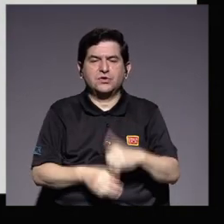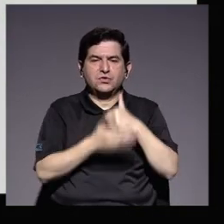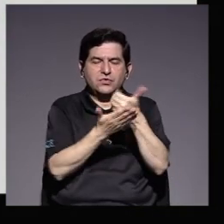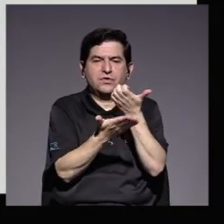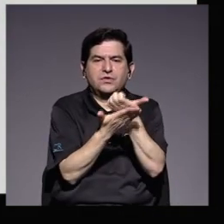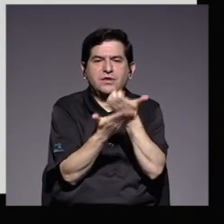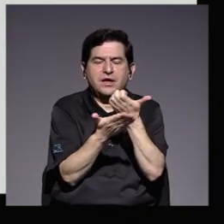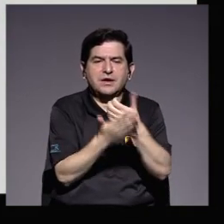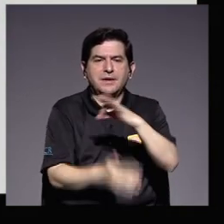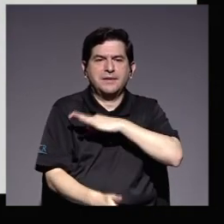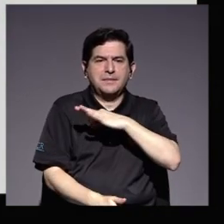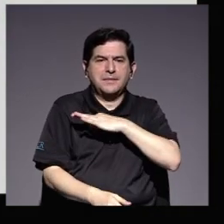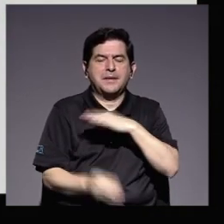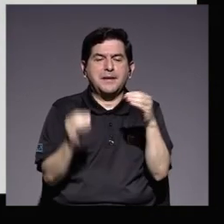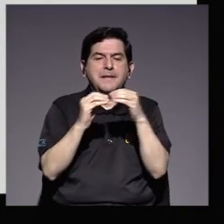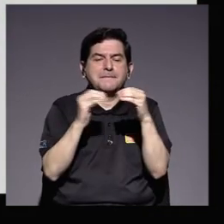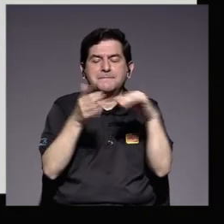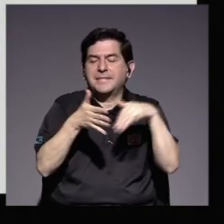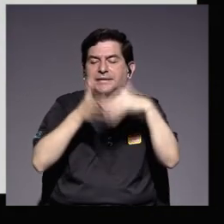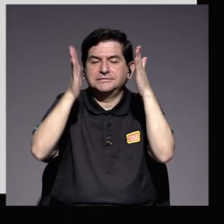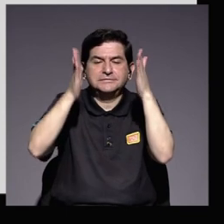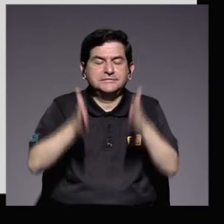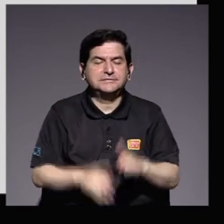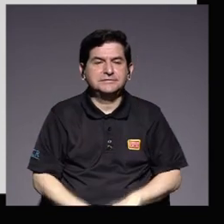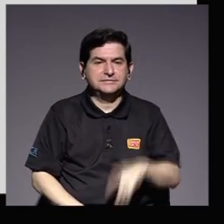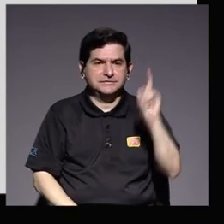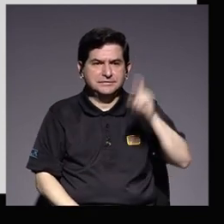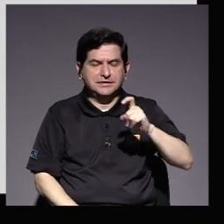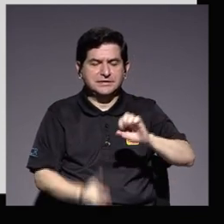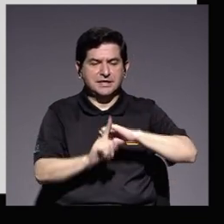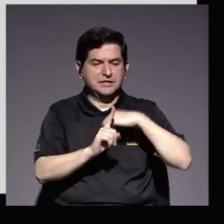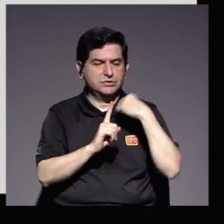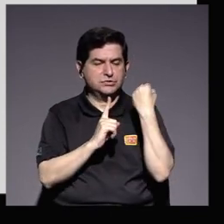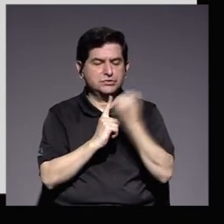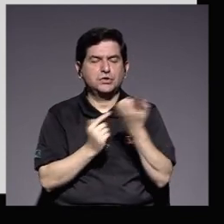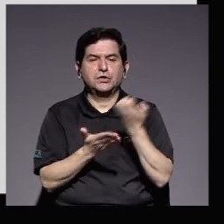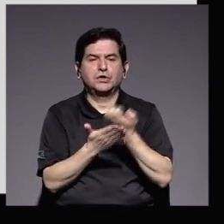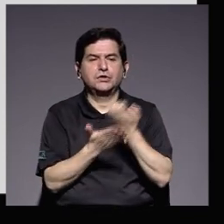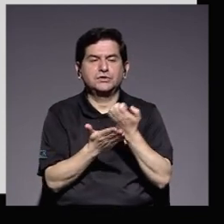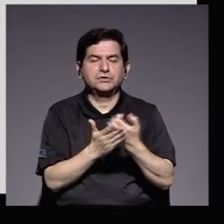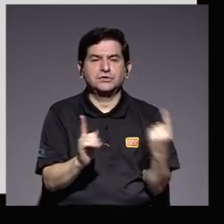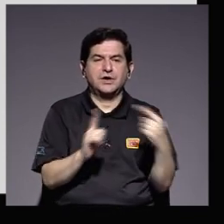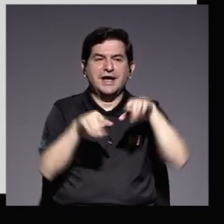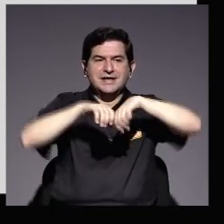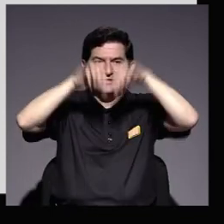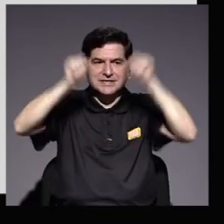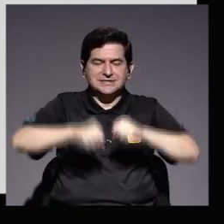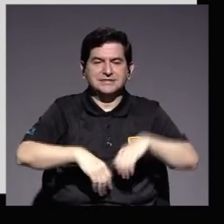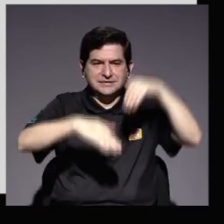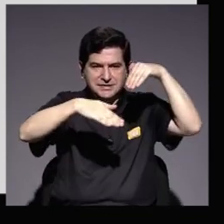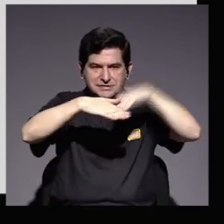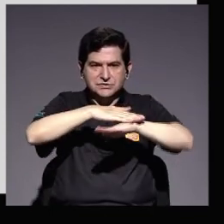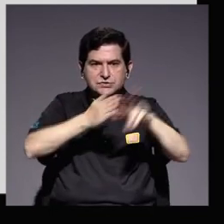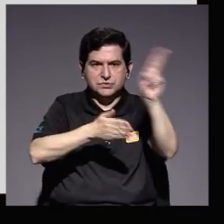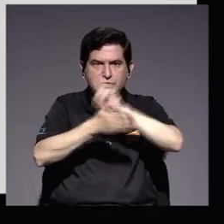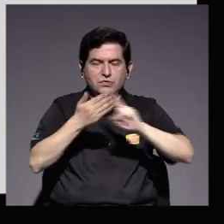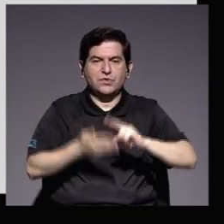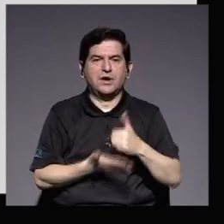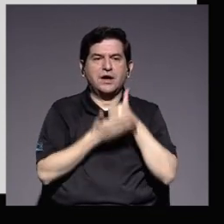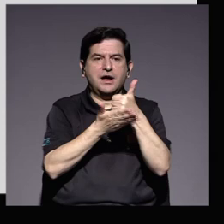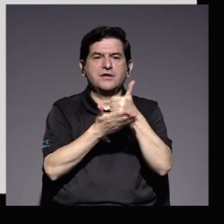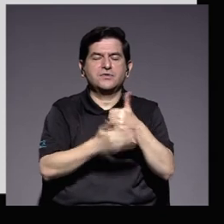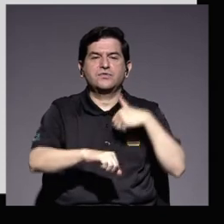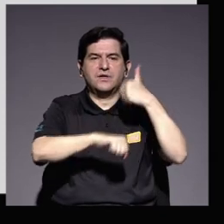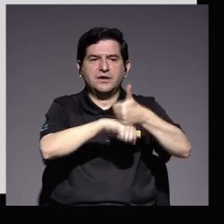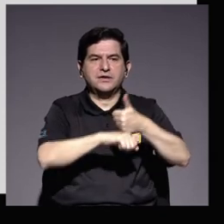para beneficiar a una mayor cantidad de estudiantes con necesidades socioeconómicas hasta un sistema de ingreso a la universidad para favorecer la